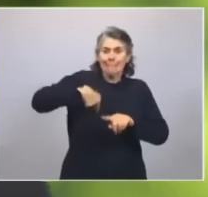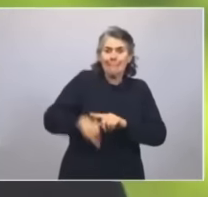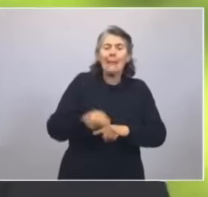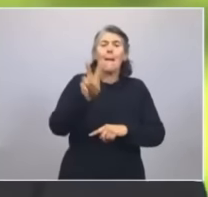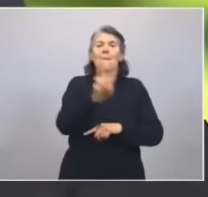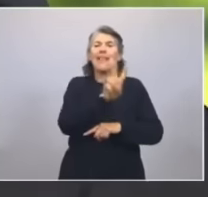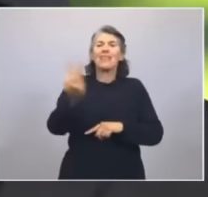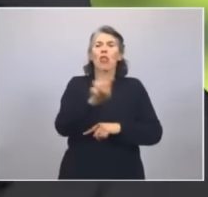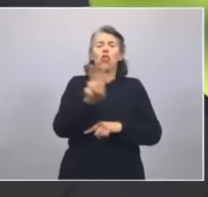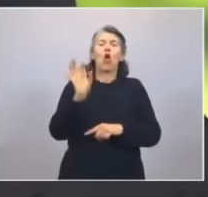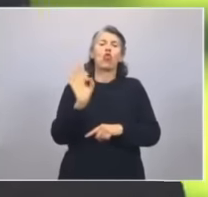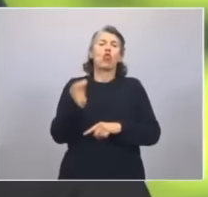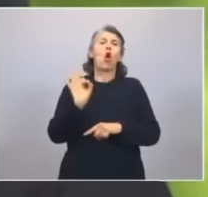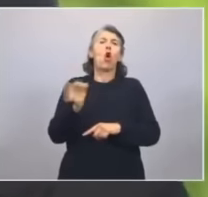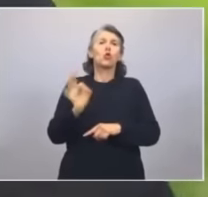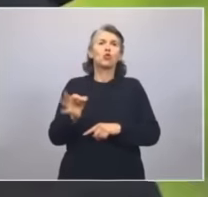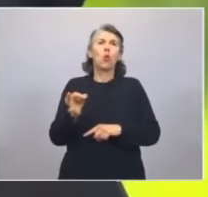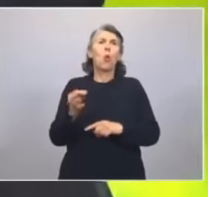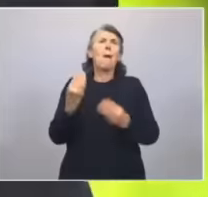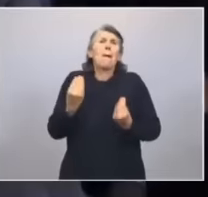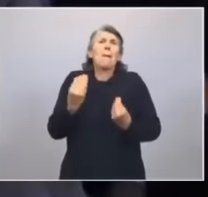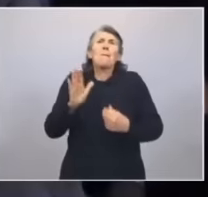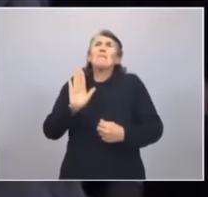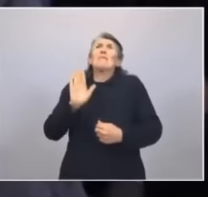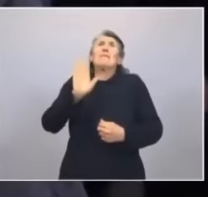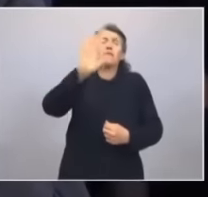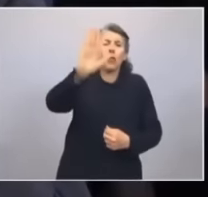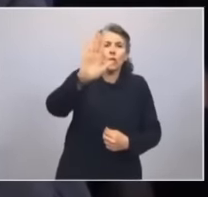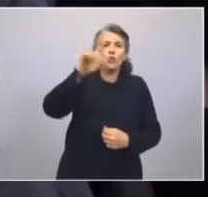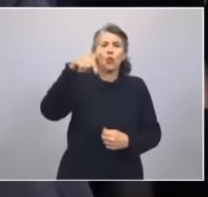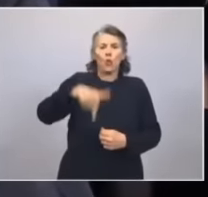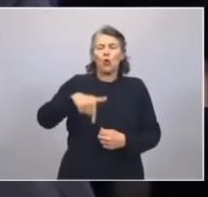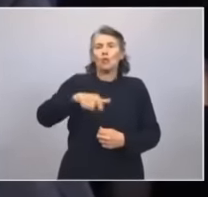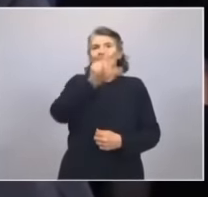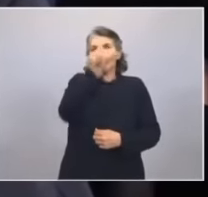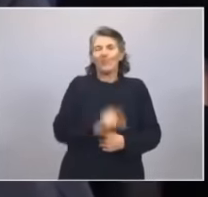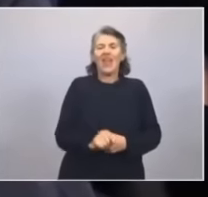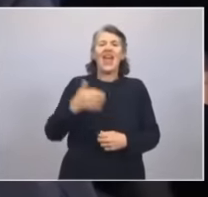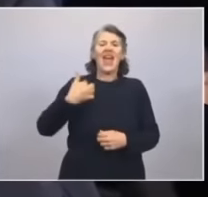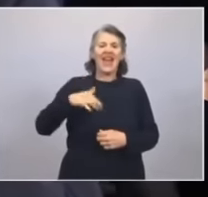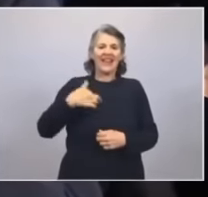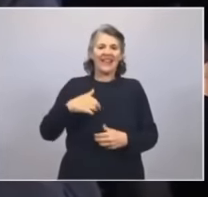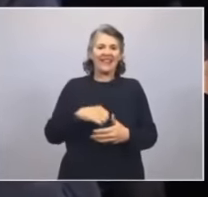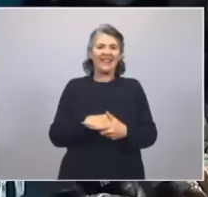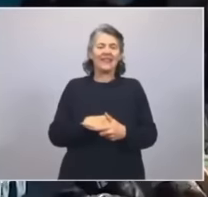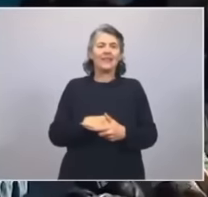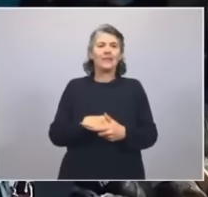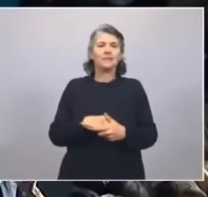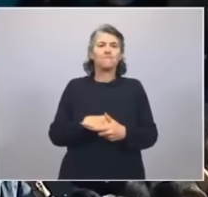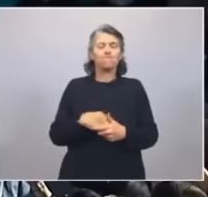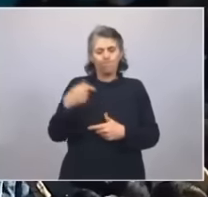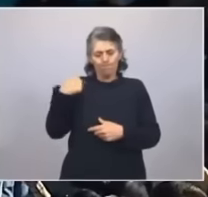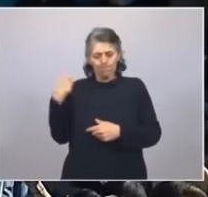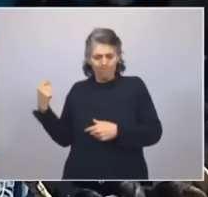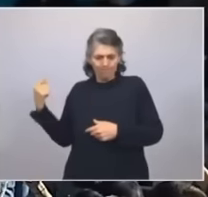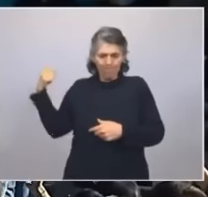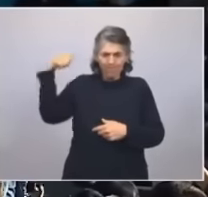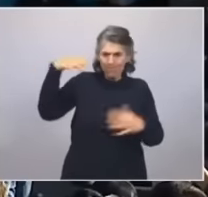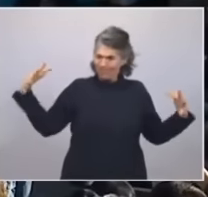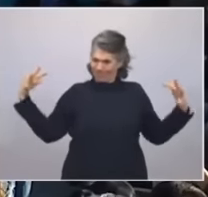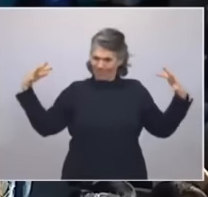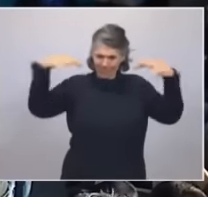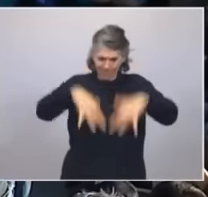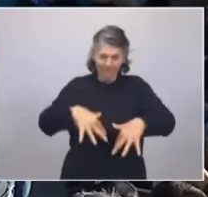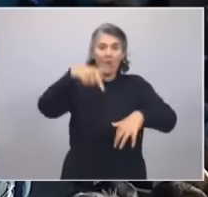octubre para el futuro de nuestra patria. Y venimos hoy, en este 17 de